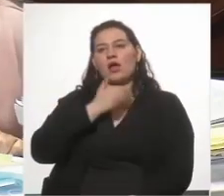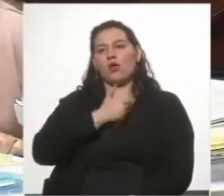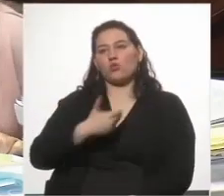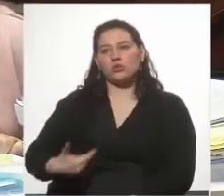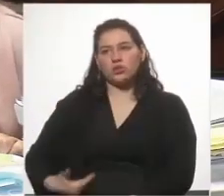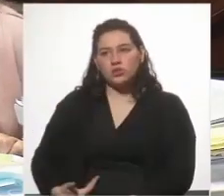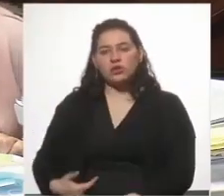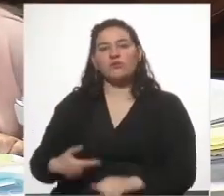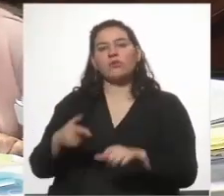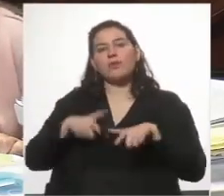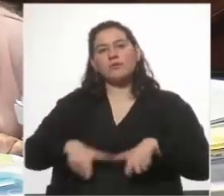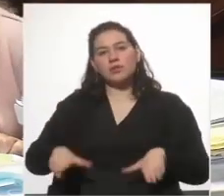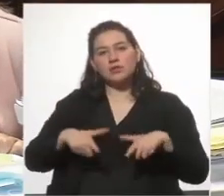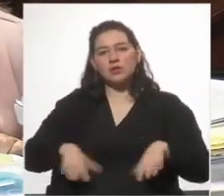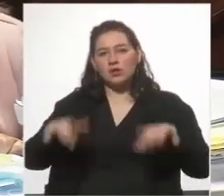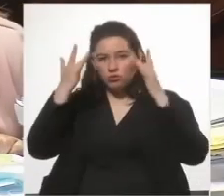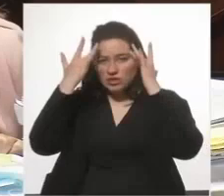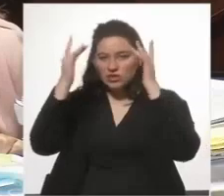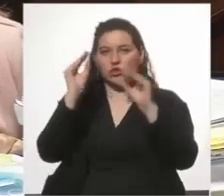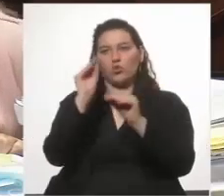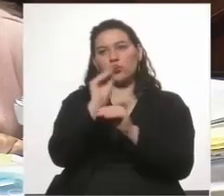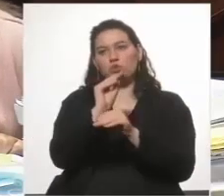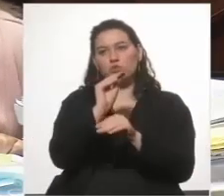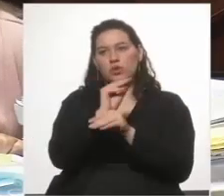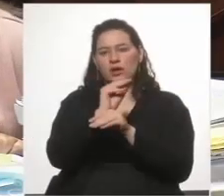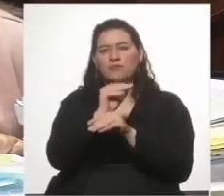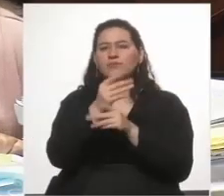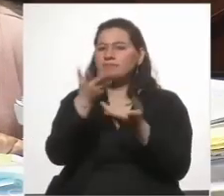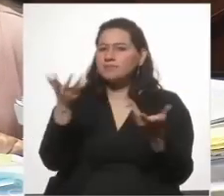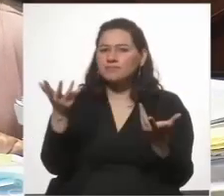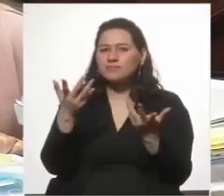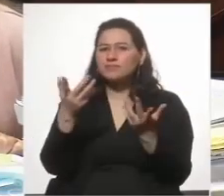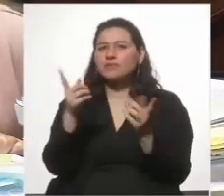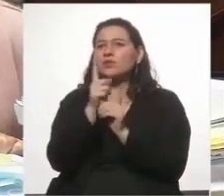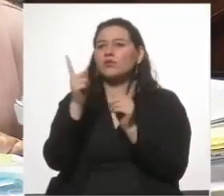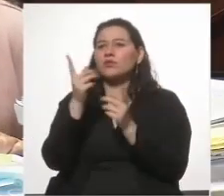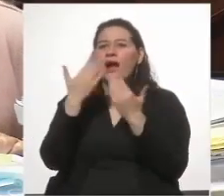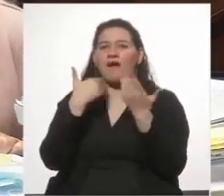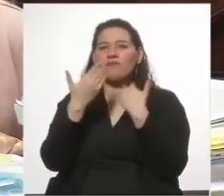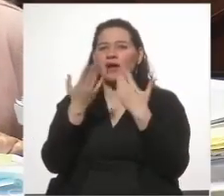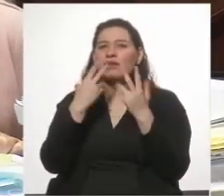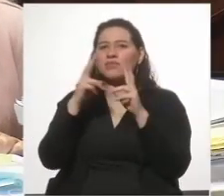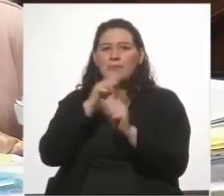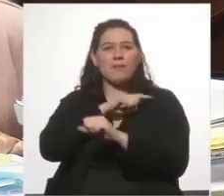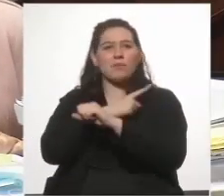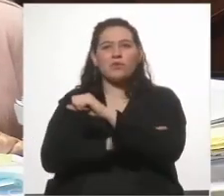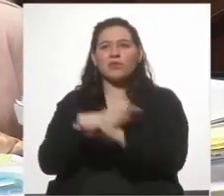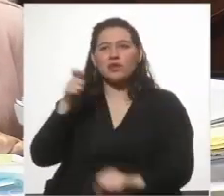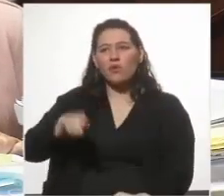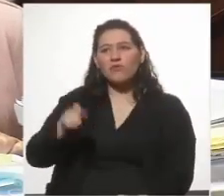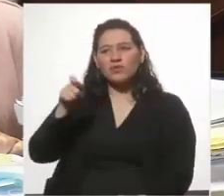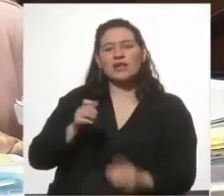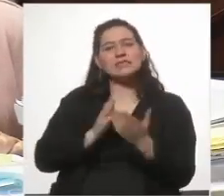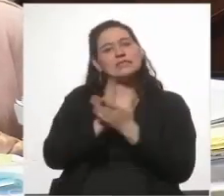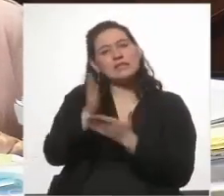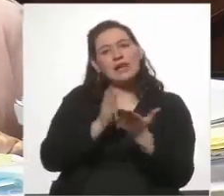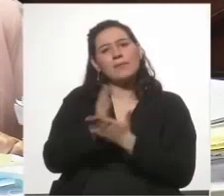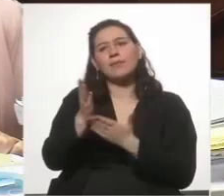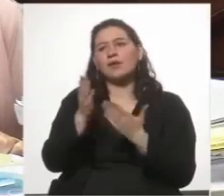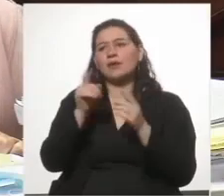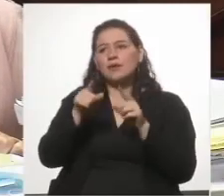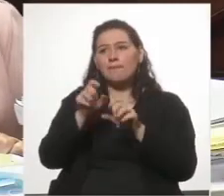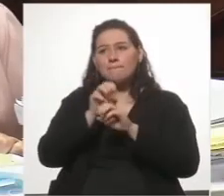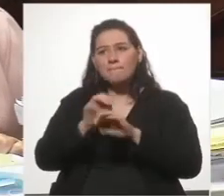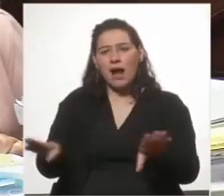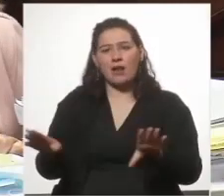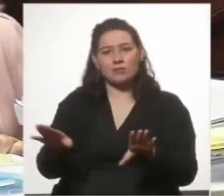través del Ministerio de Educación y Cultura. O sea, que no estamos hablando del Poder Judicial, y cada vez que se dice eso, se está